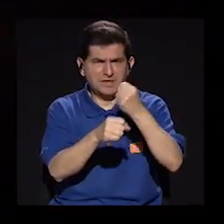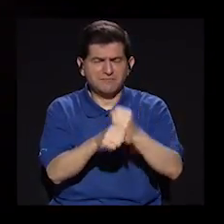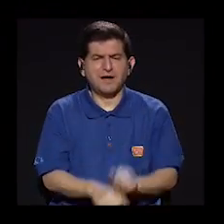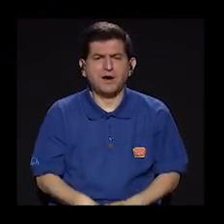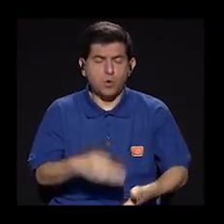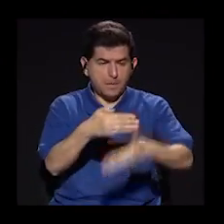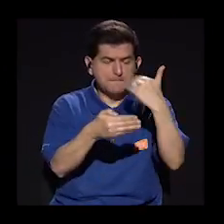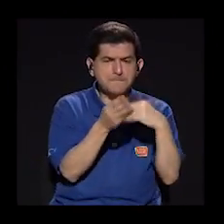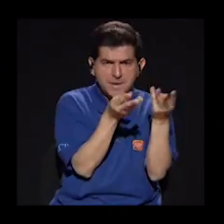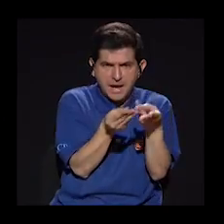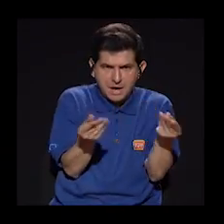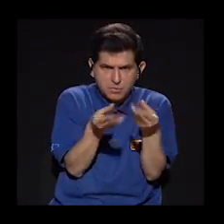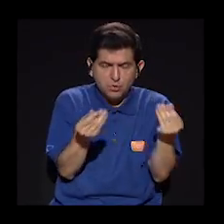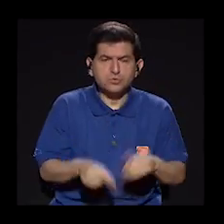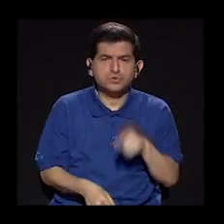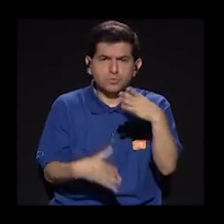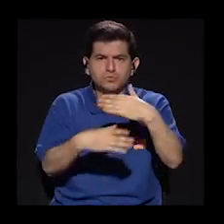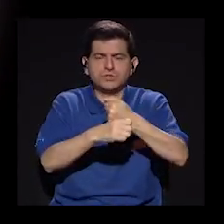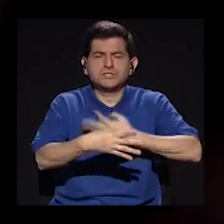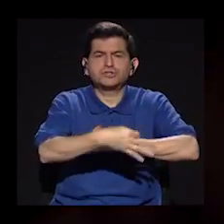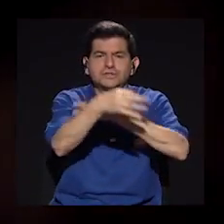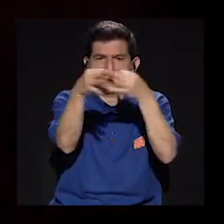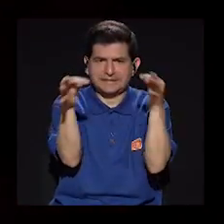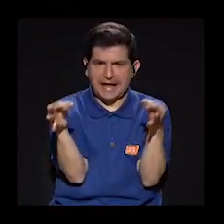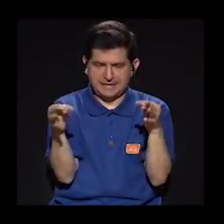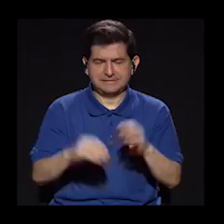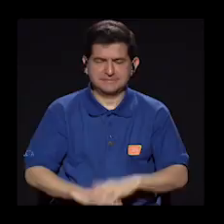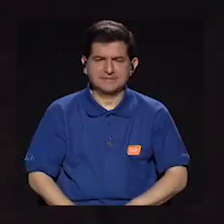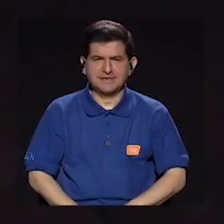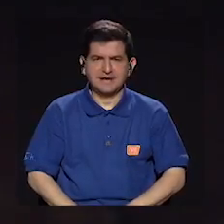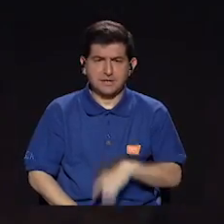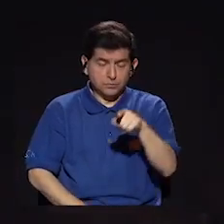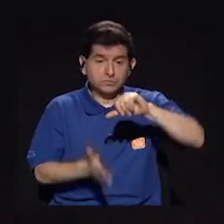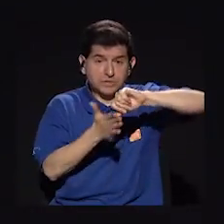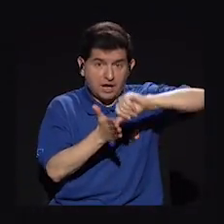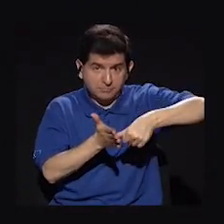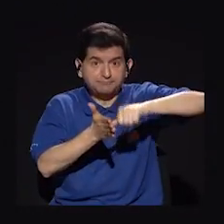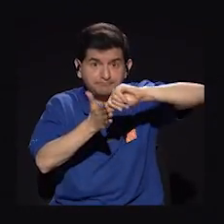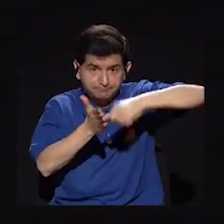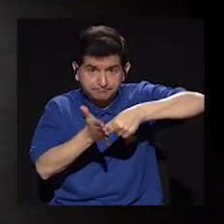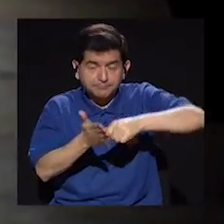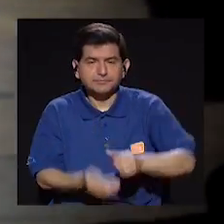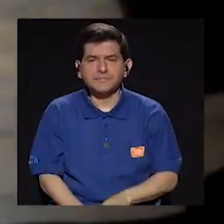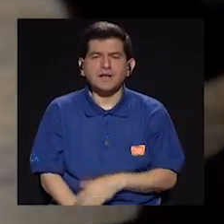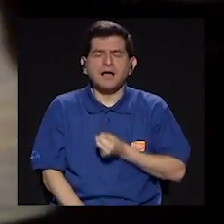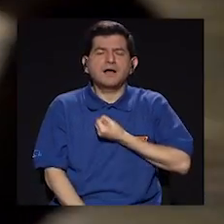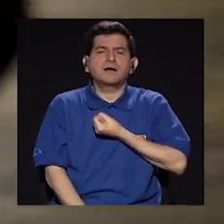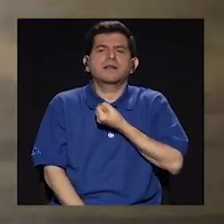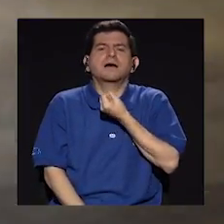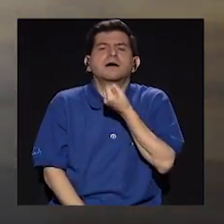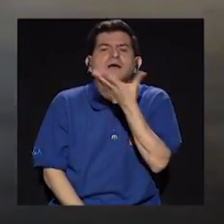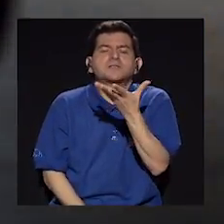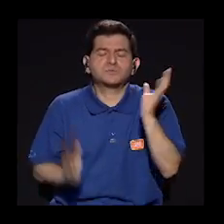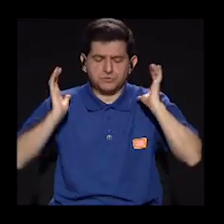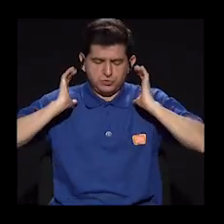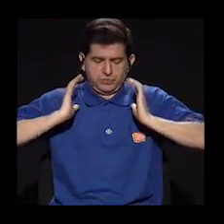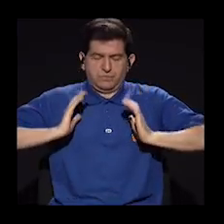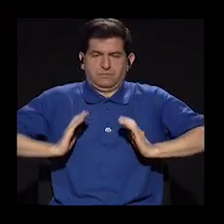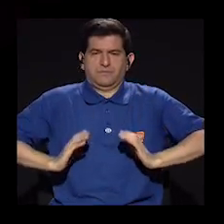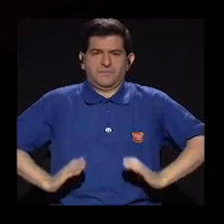trabajo de preproducción, porque hiciste talleres en donde dabas un gran énfasis a la expresión